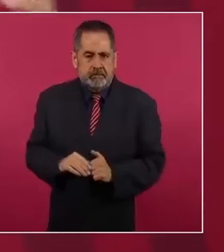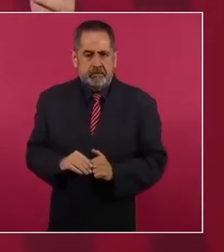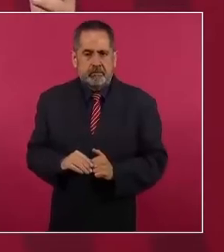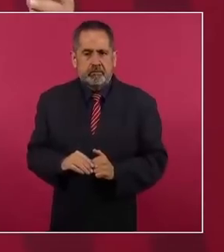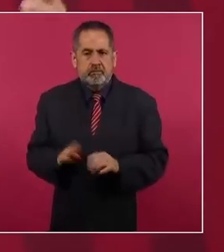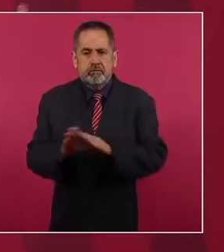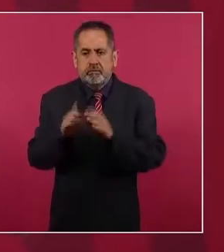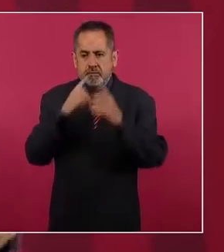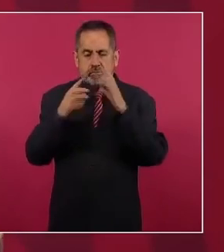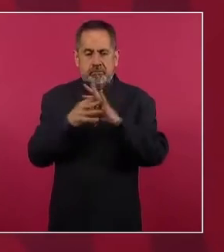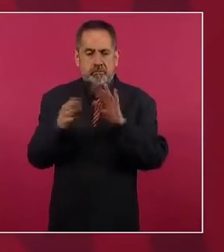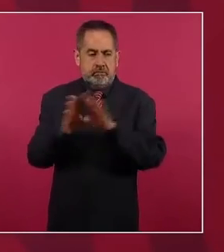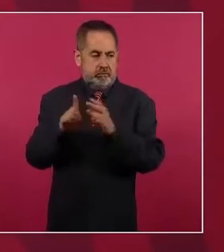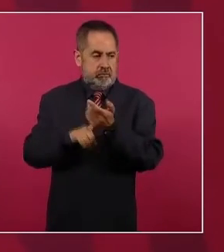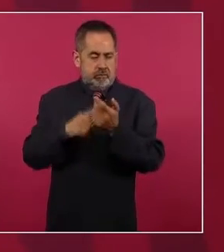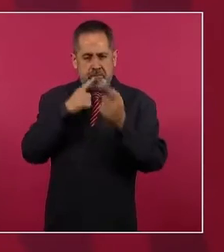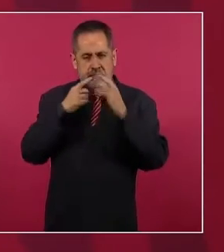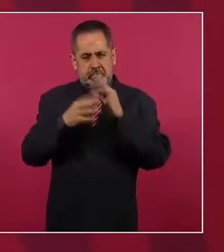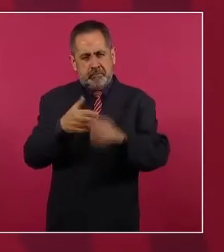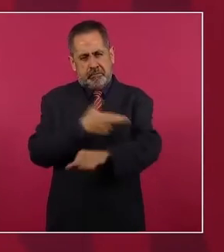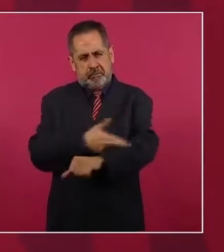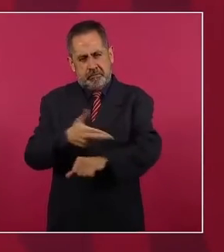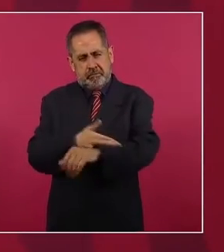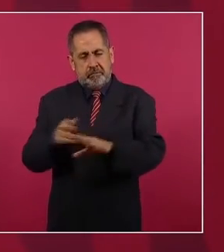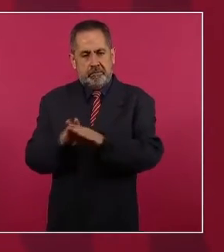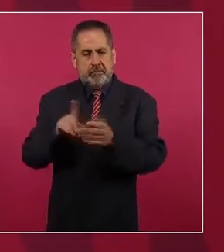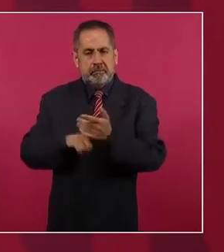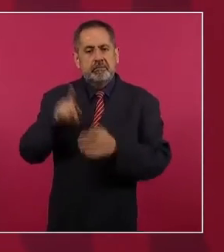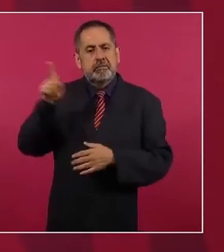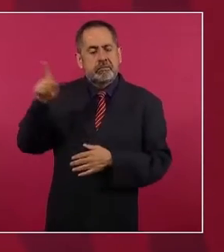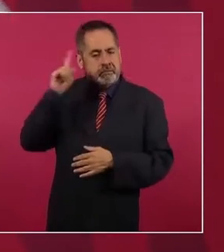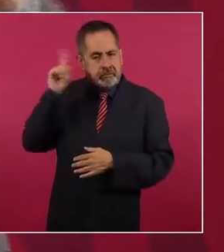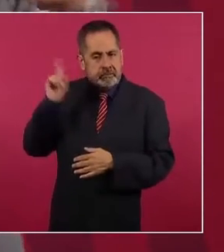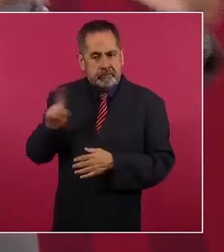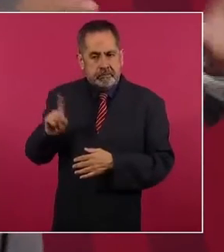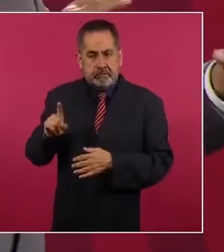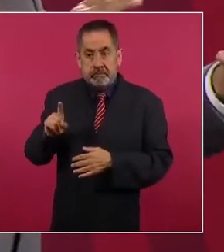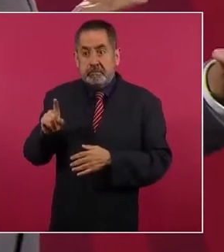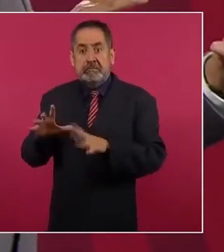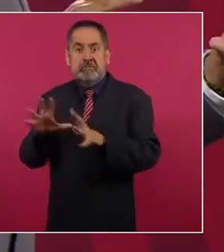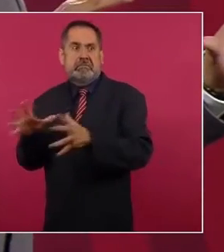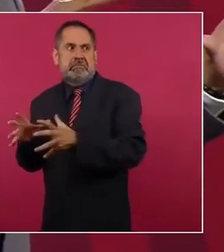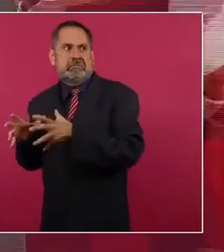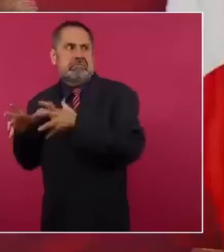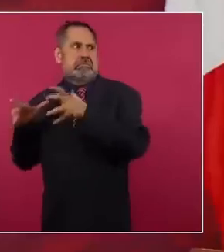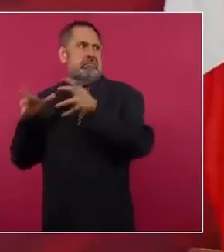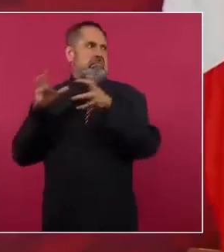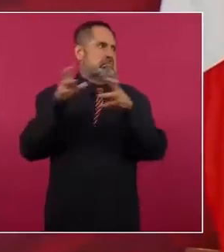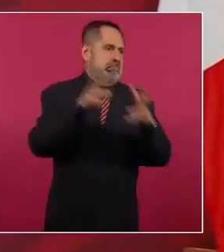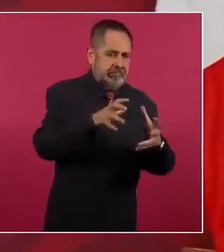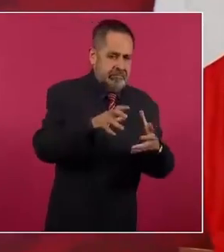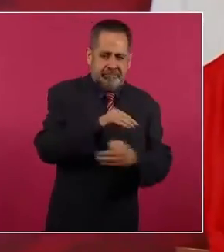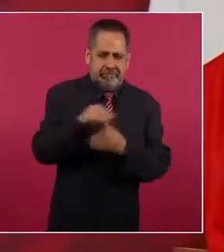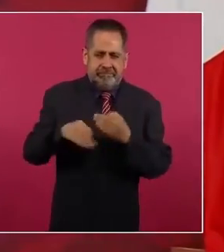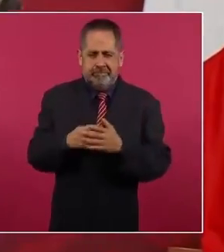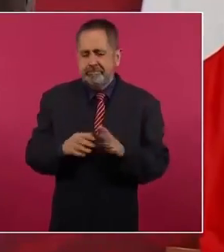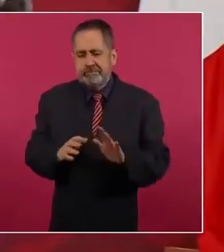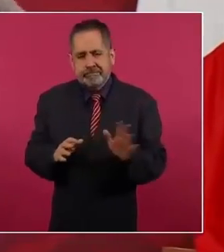Y se agravaba la situación en Zacatecas, allá van los de la Policía Federal.